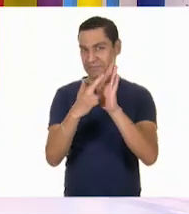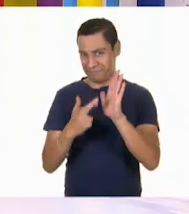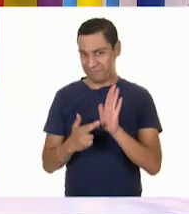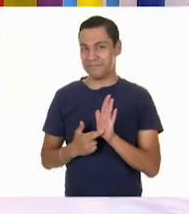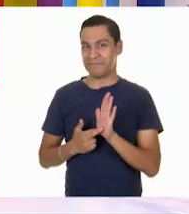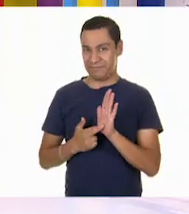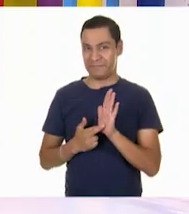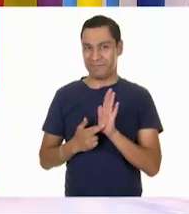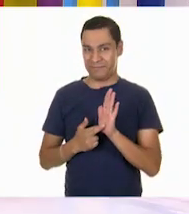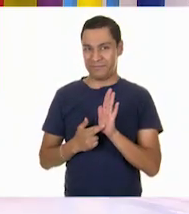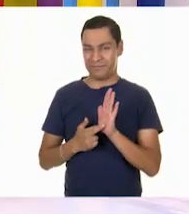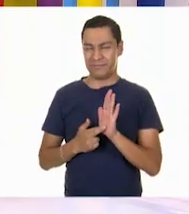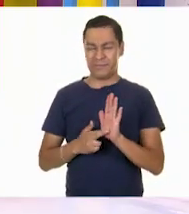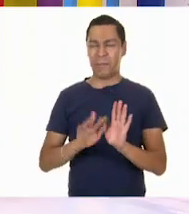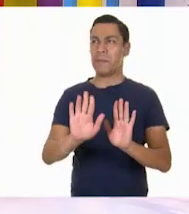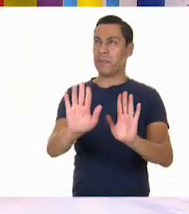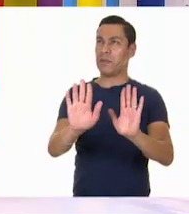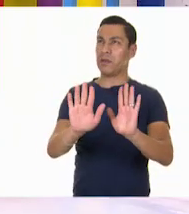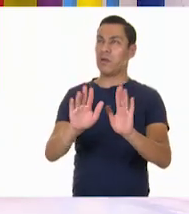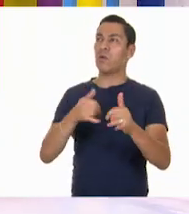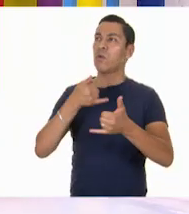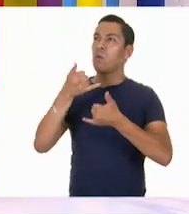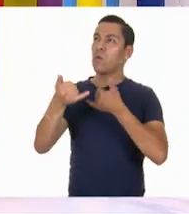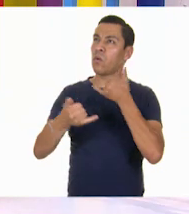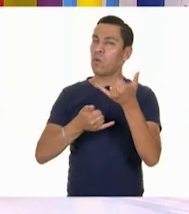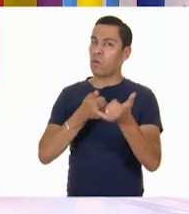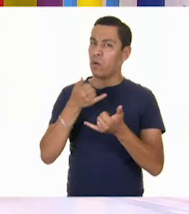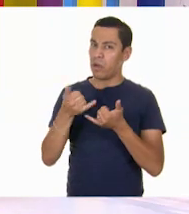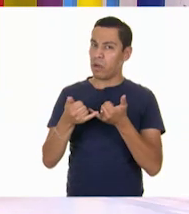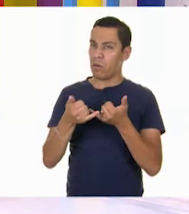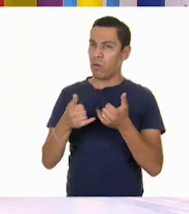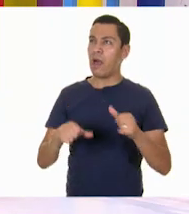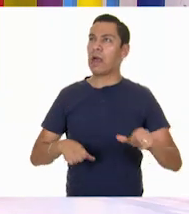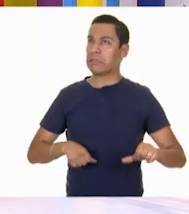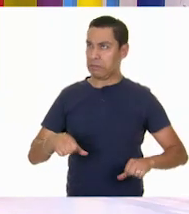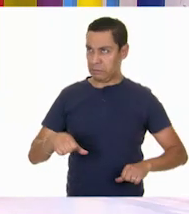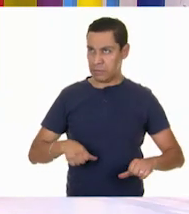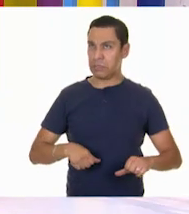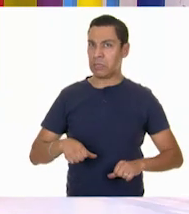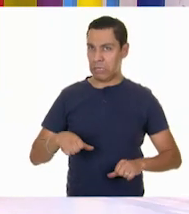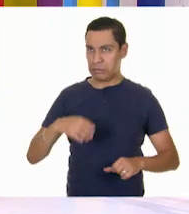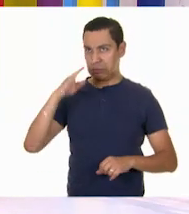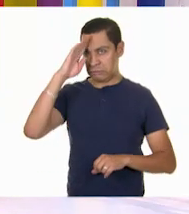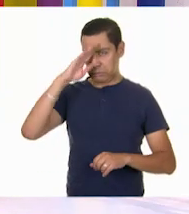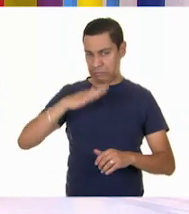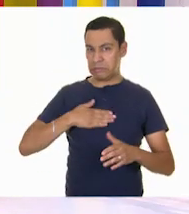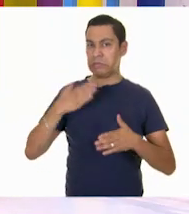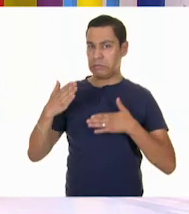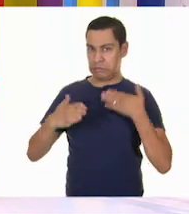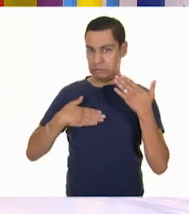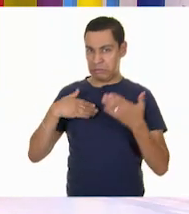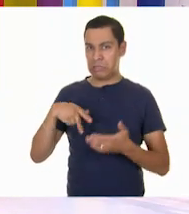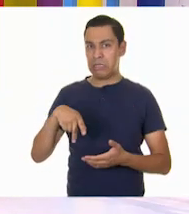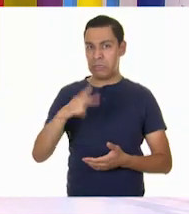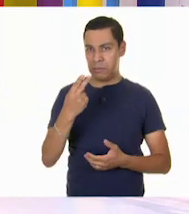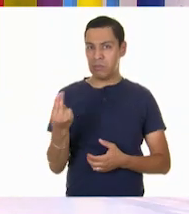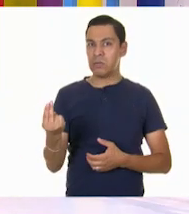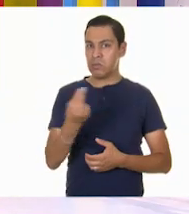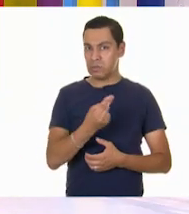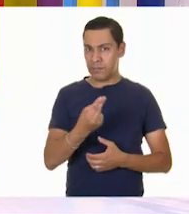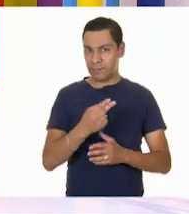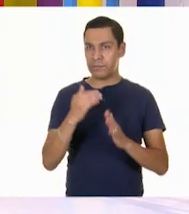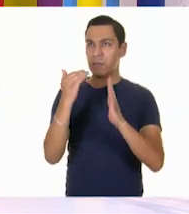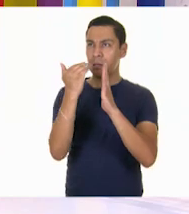Entonces, un juego es una actividad recreativa, pero que requiere de ciertas reglas.